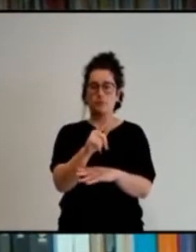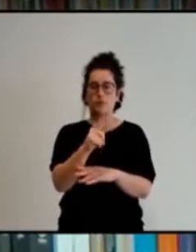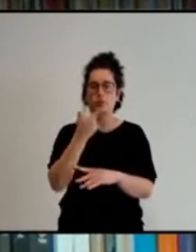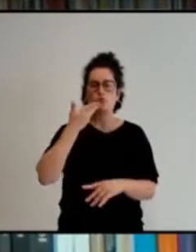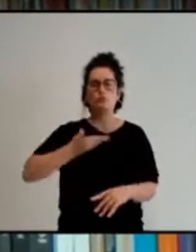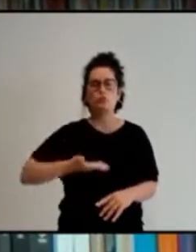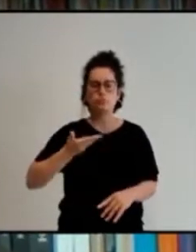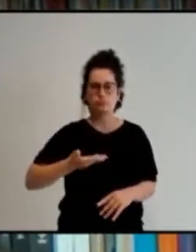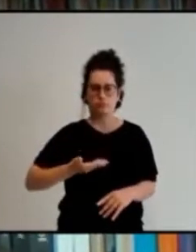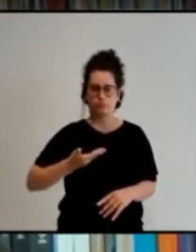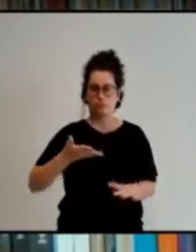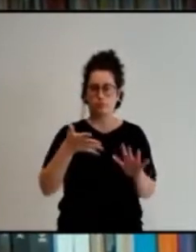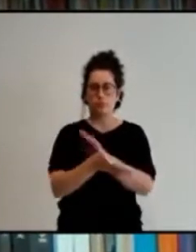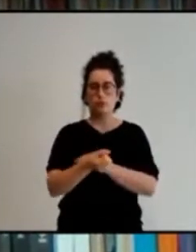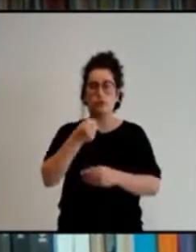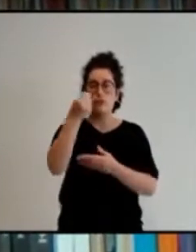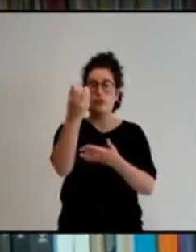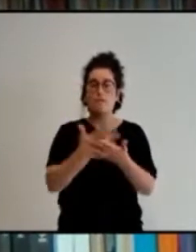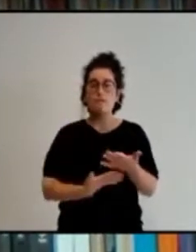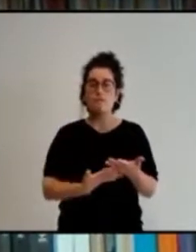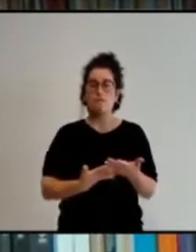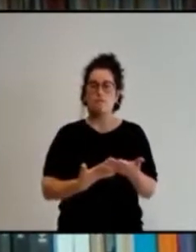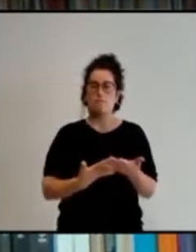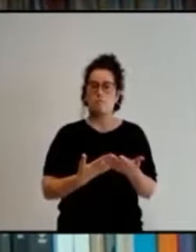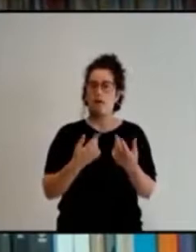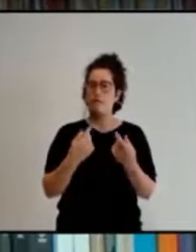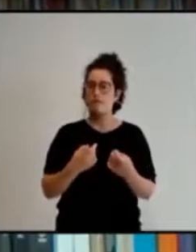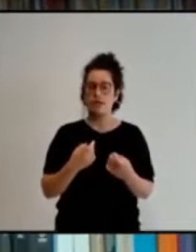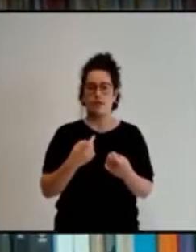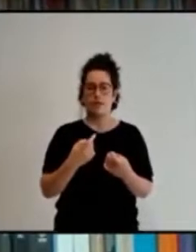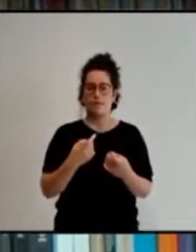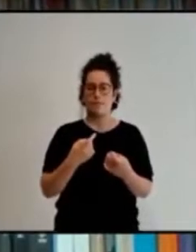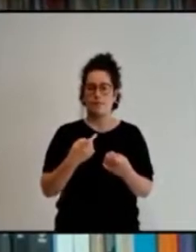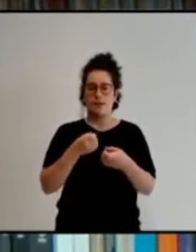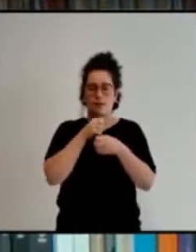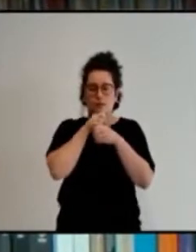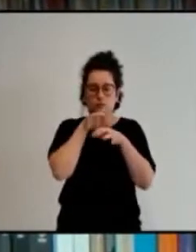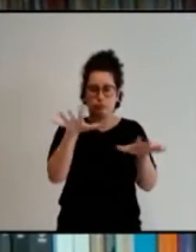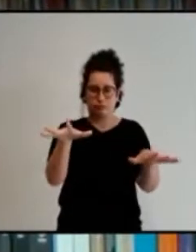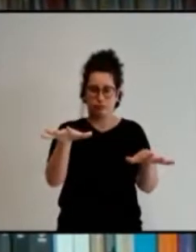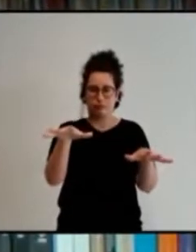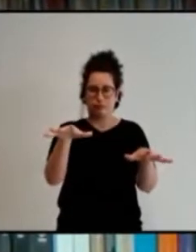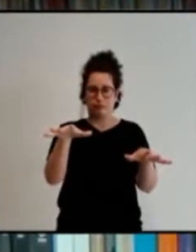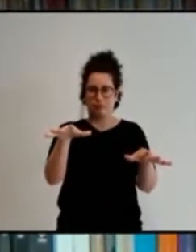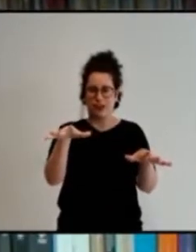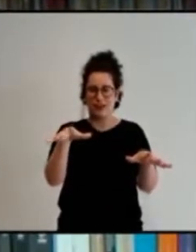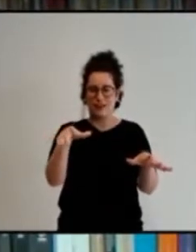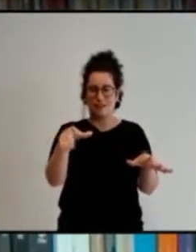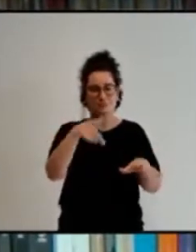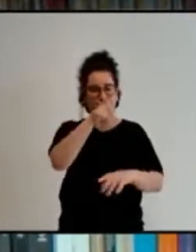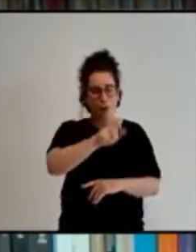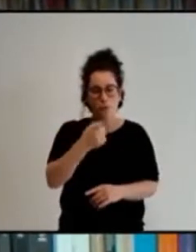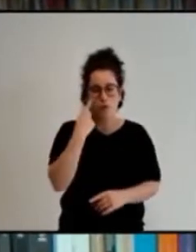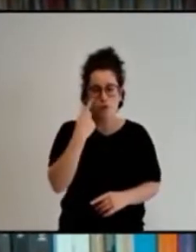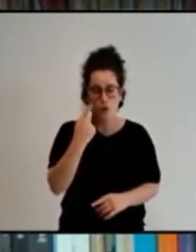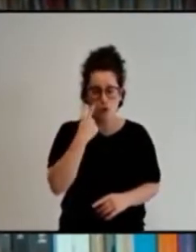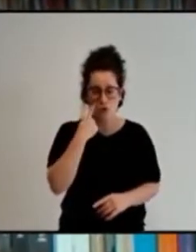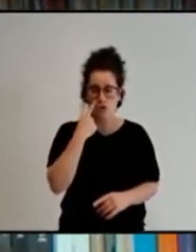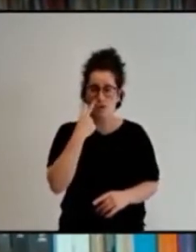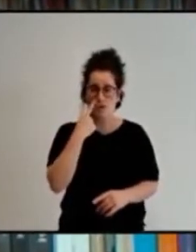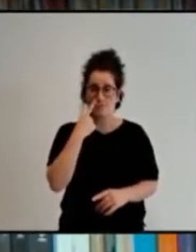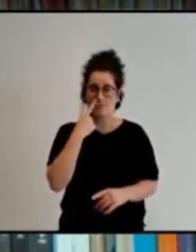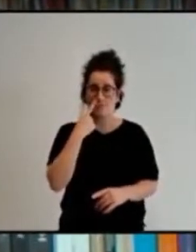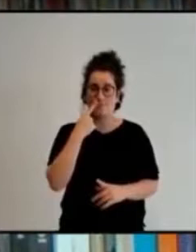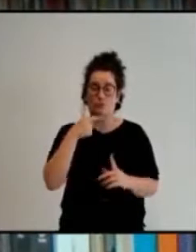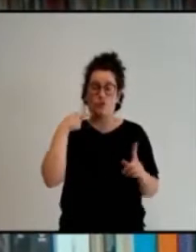el informe sea conocido, sea difundido, sea entendido y que podamos avanzar a